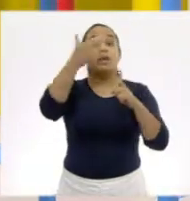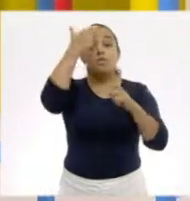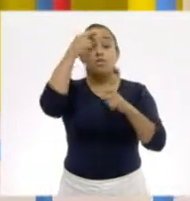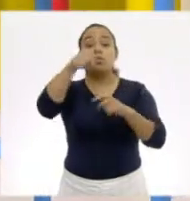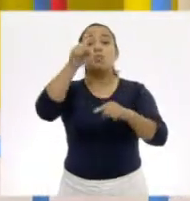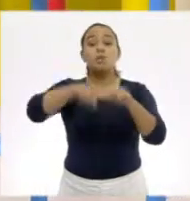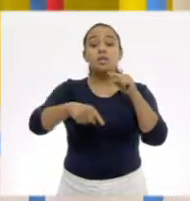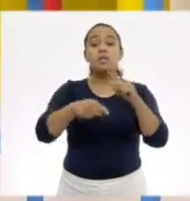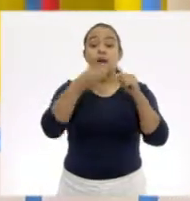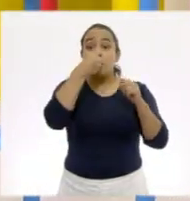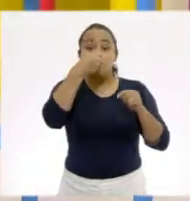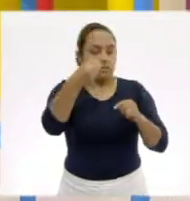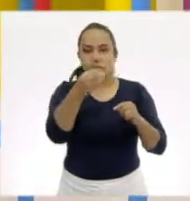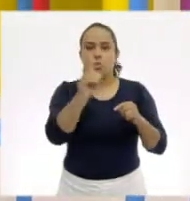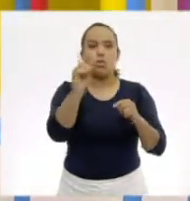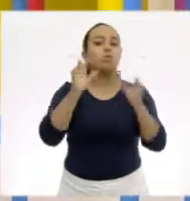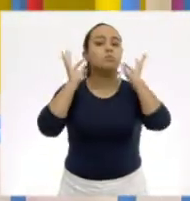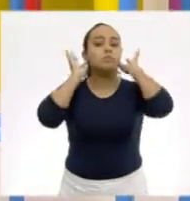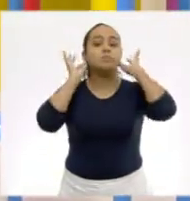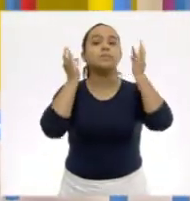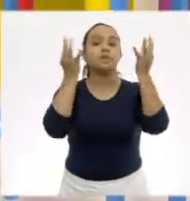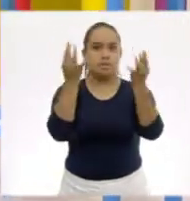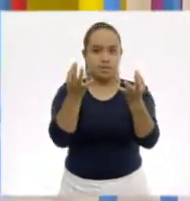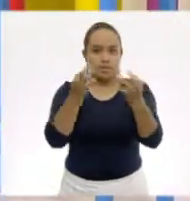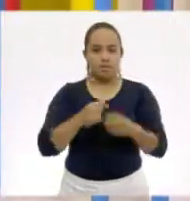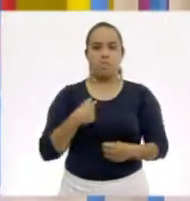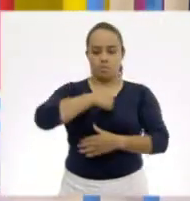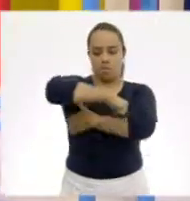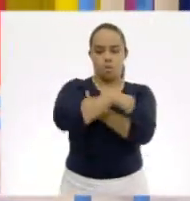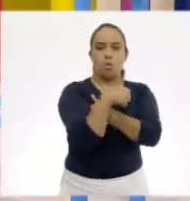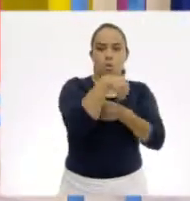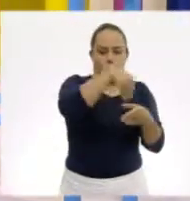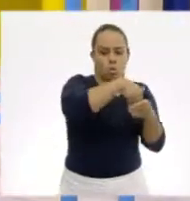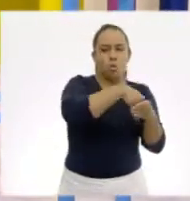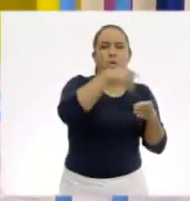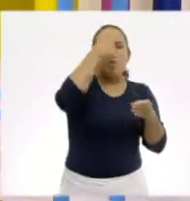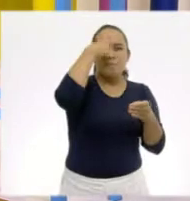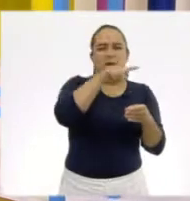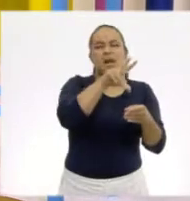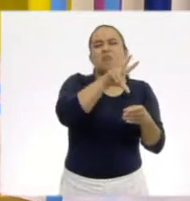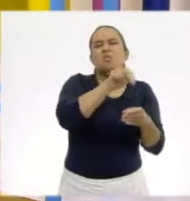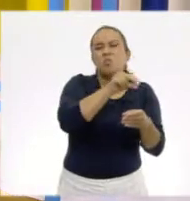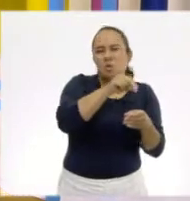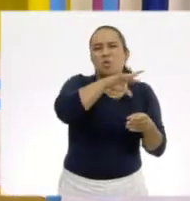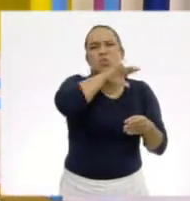extremos y nunca tomarlo de la parte de enfrente. Lo voy a guardar en una bolsita para que no se me ensucie.